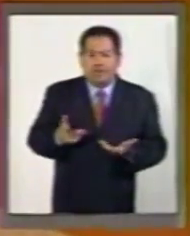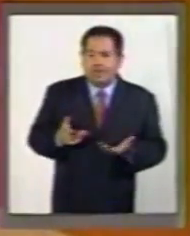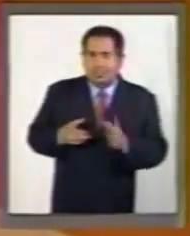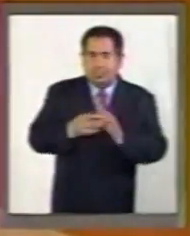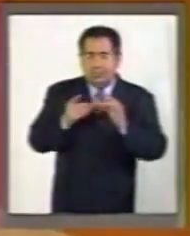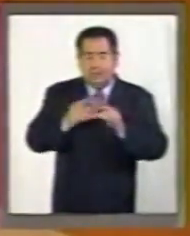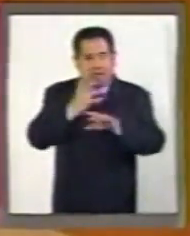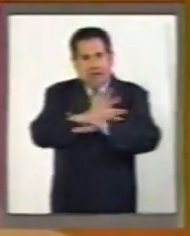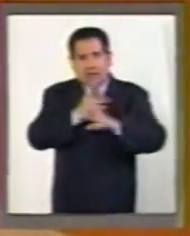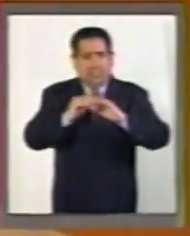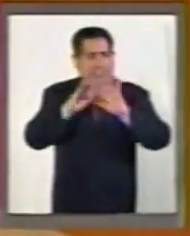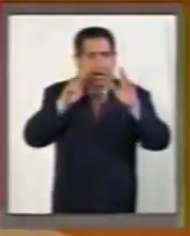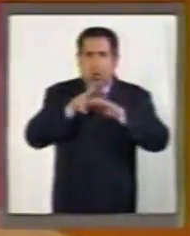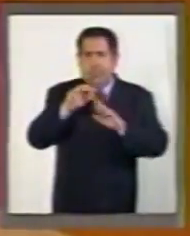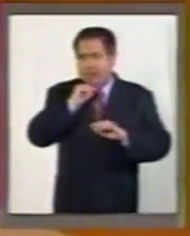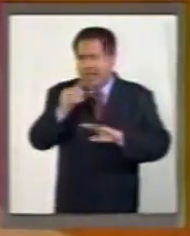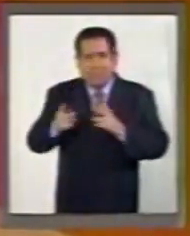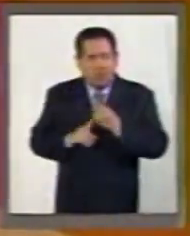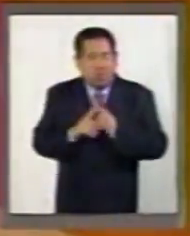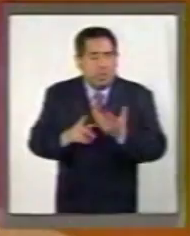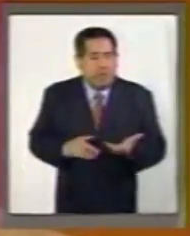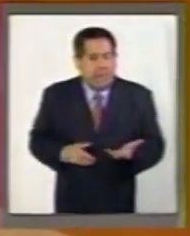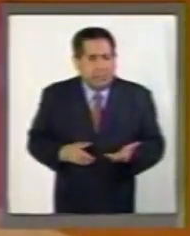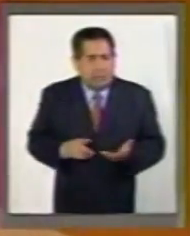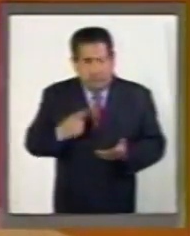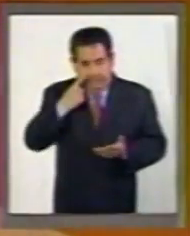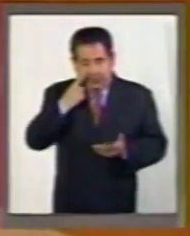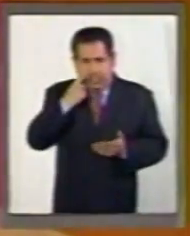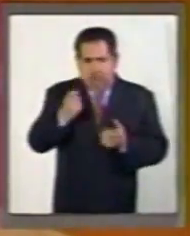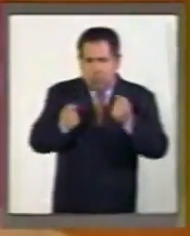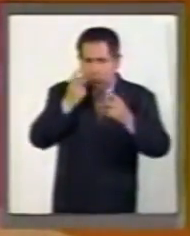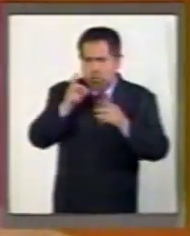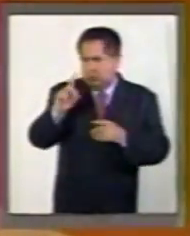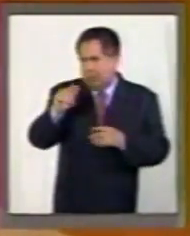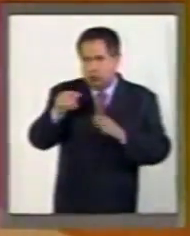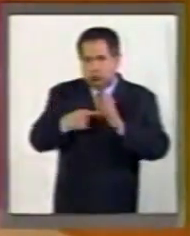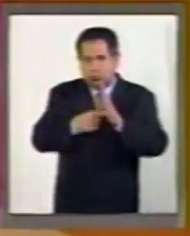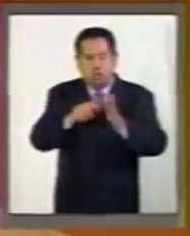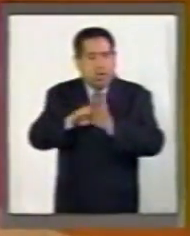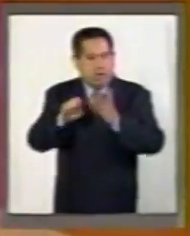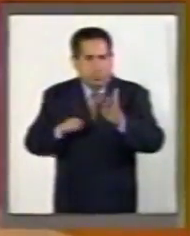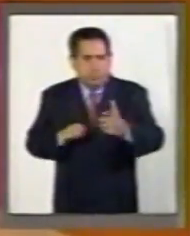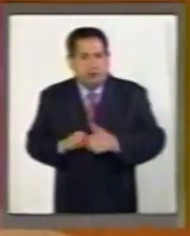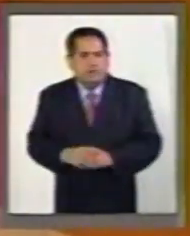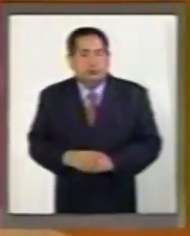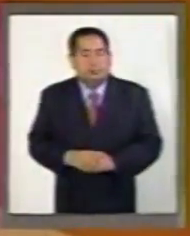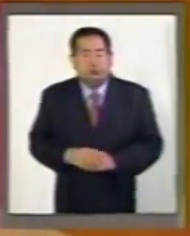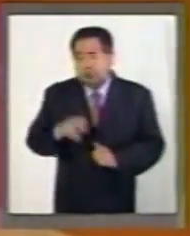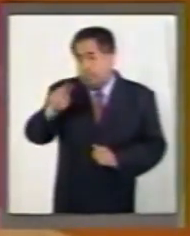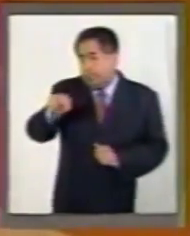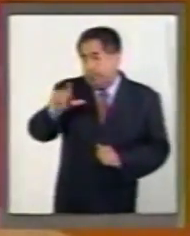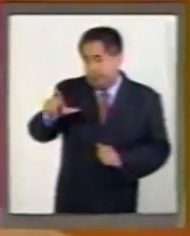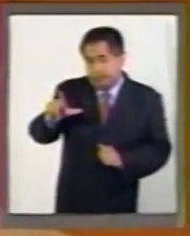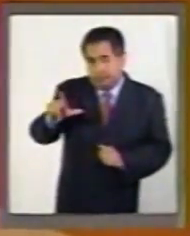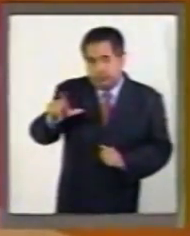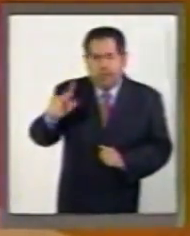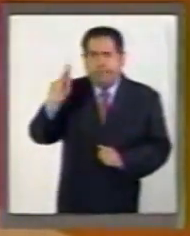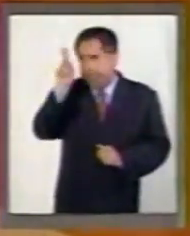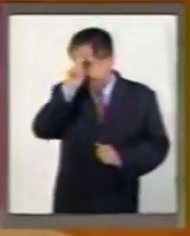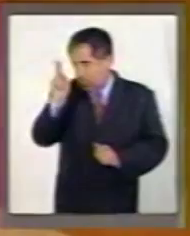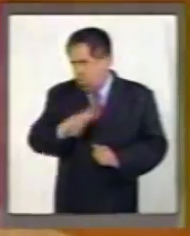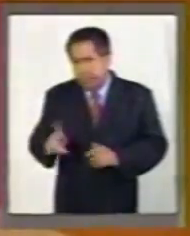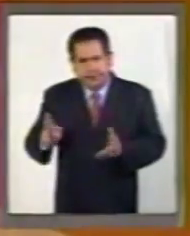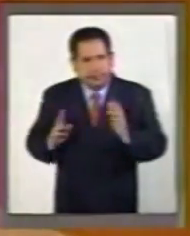transparente. Quiero dar algunos datos. Por ejemplo, Nuevo León está peor.